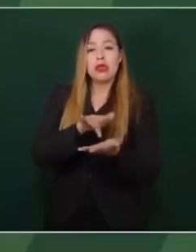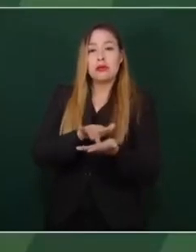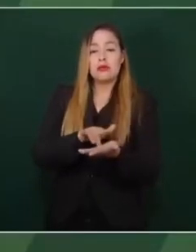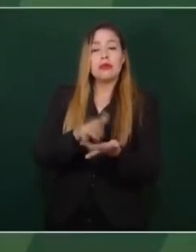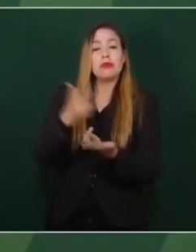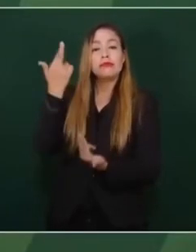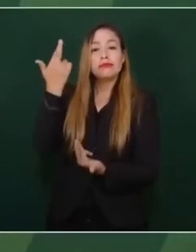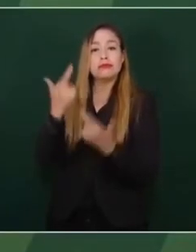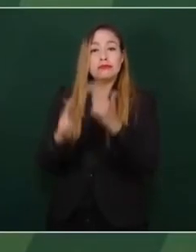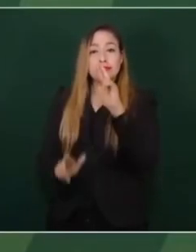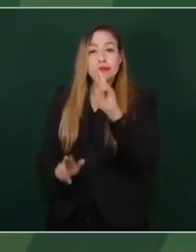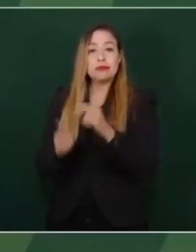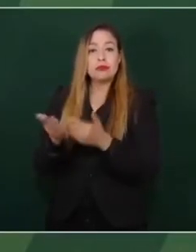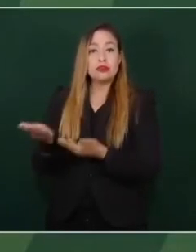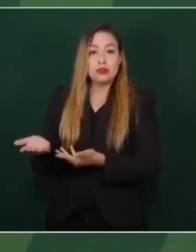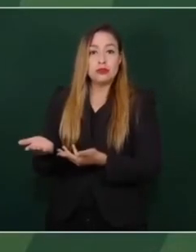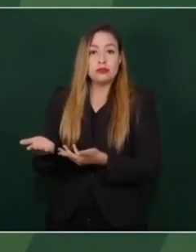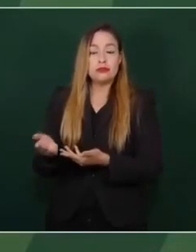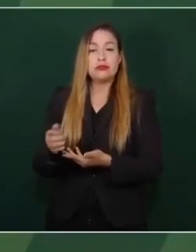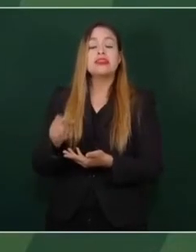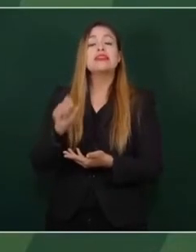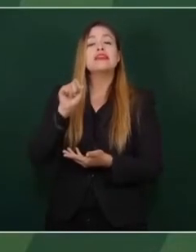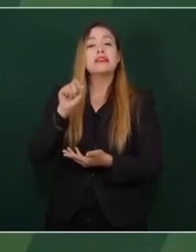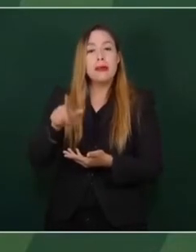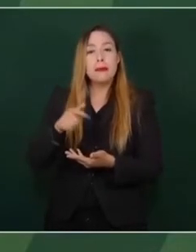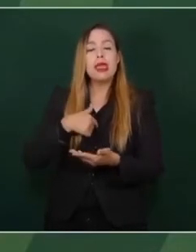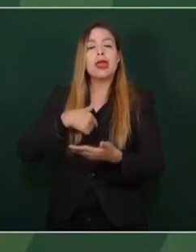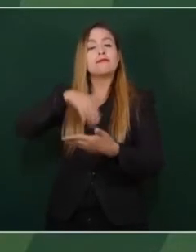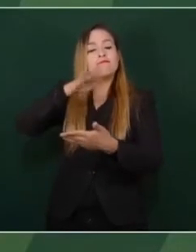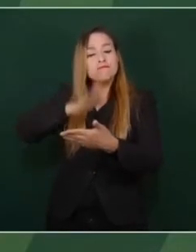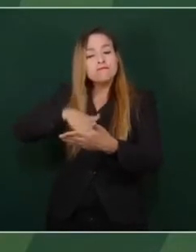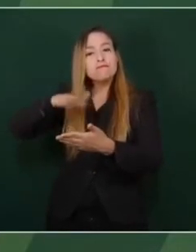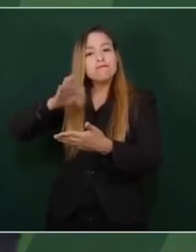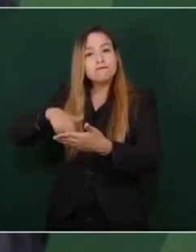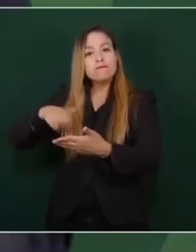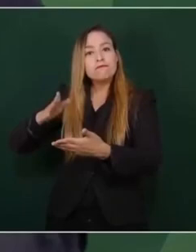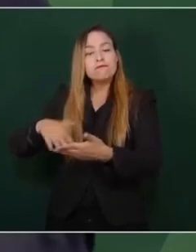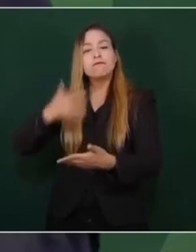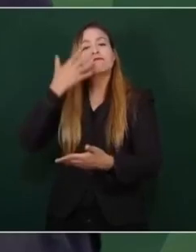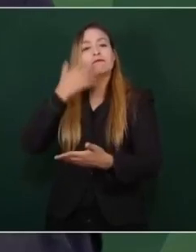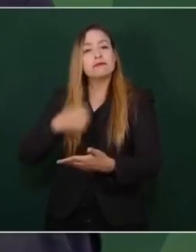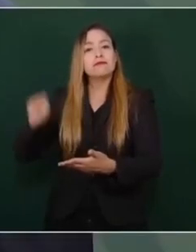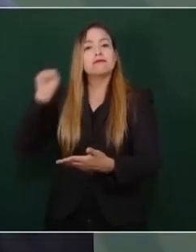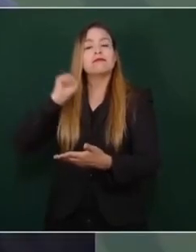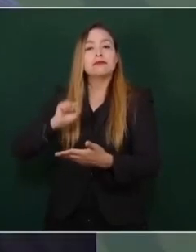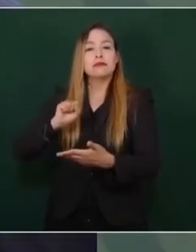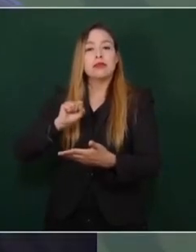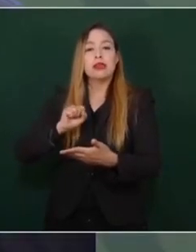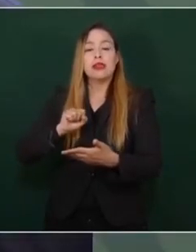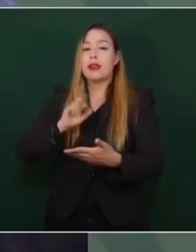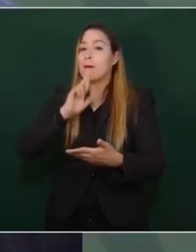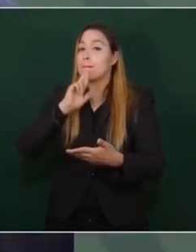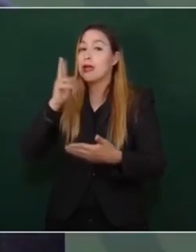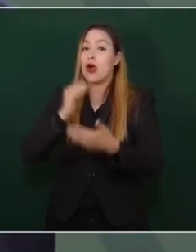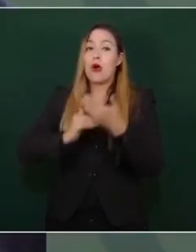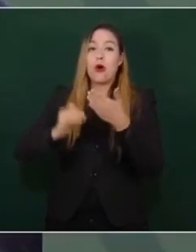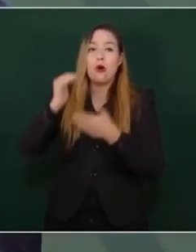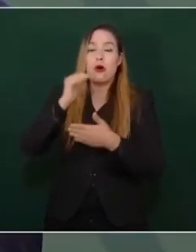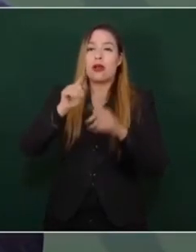Y un gran pintor de los tres grandes muralistas mexicanos,